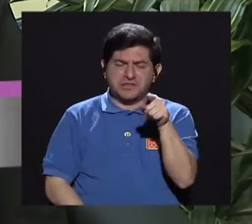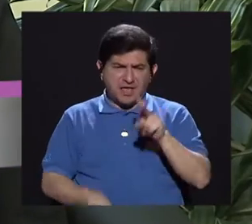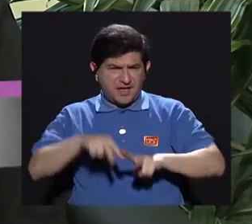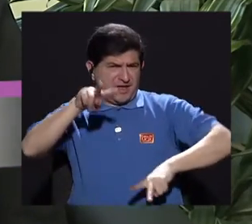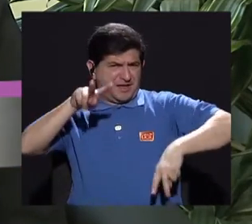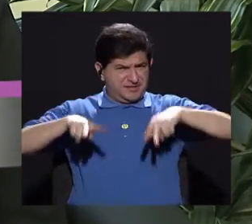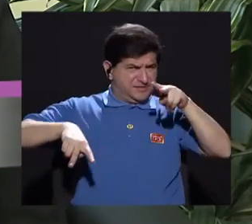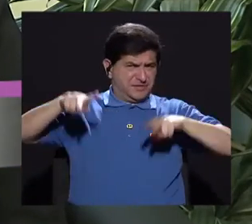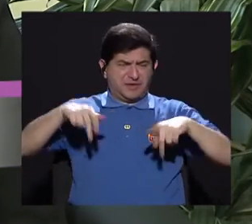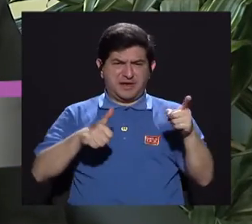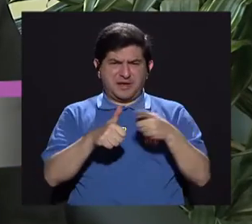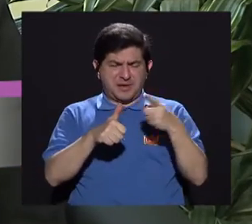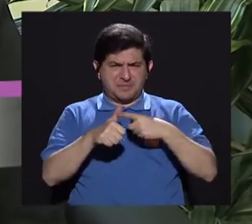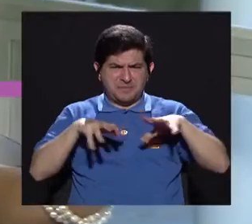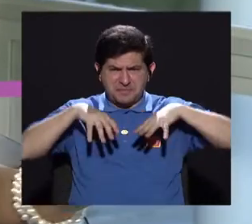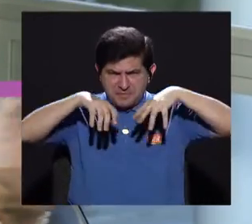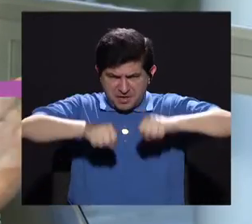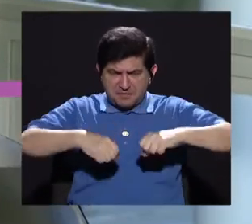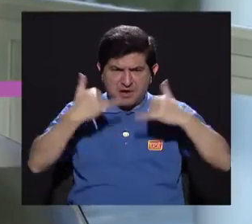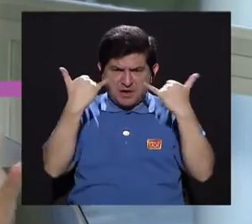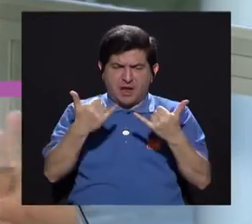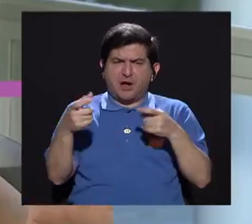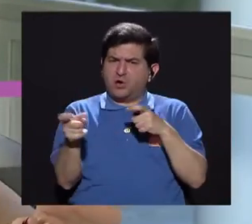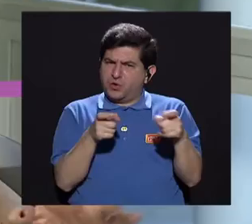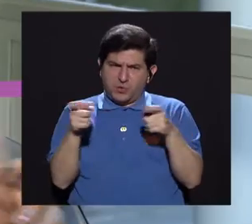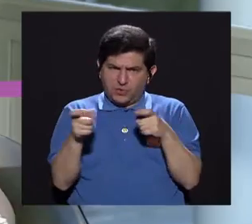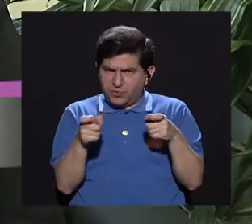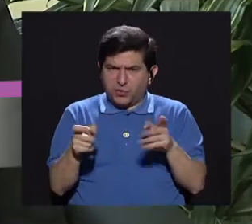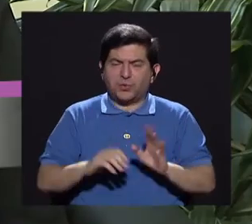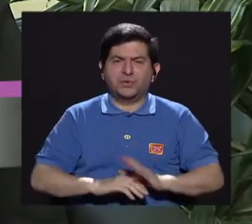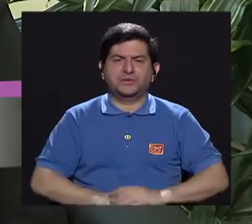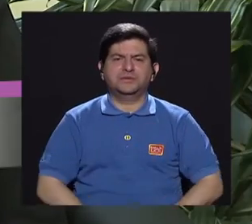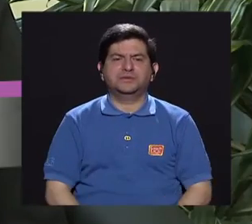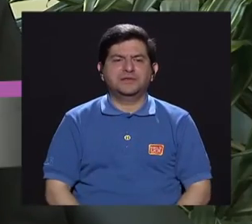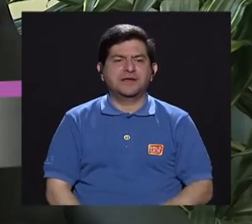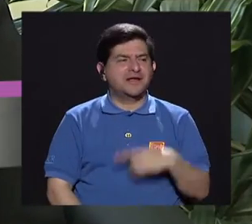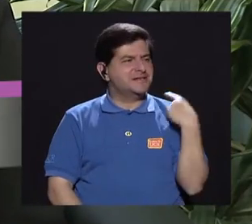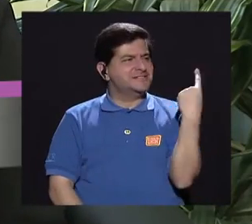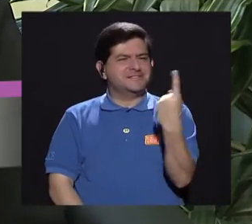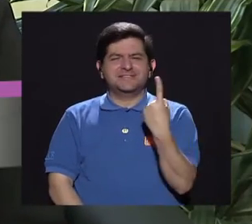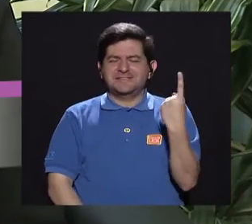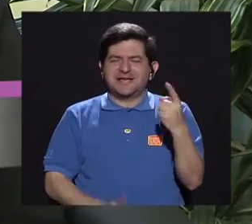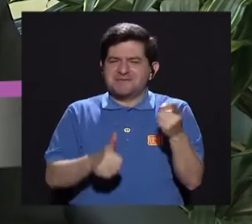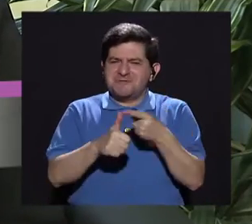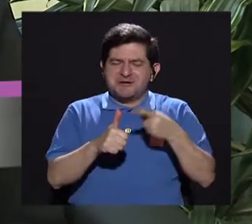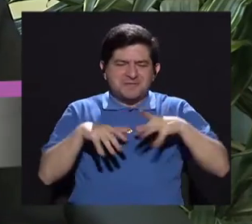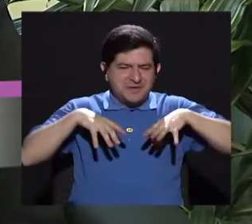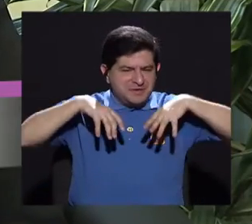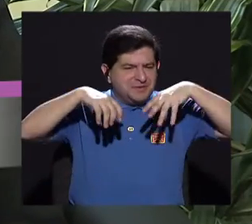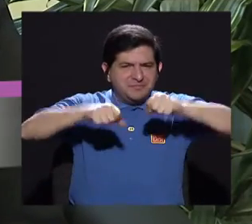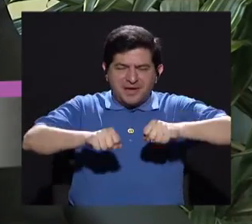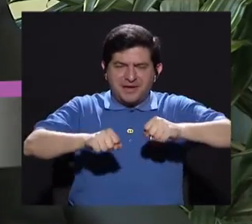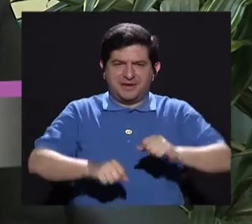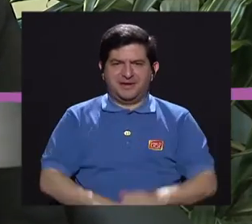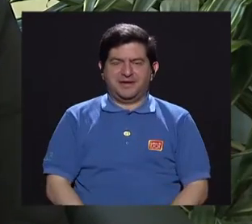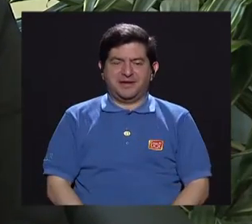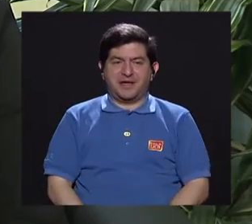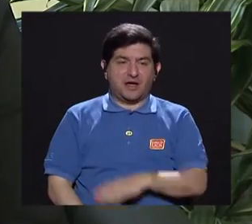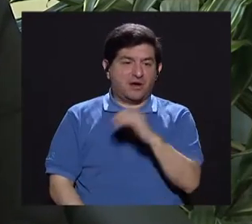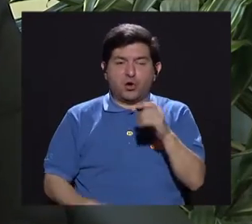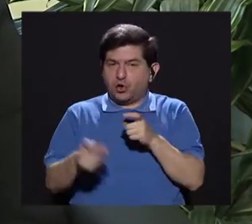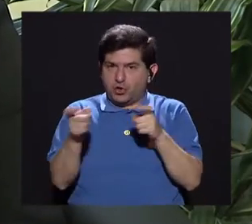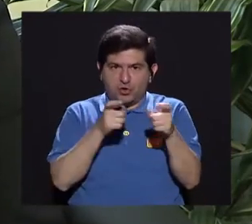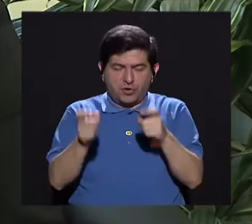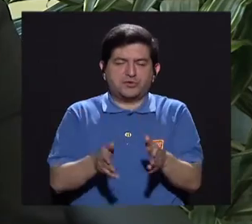eso varía, perdonad, si es la primera cita o si ya es una cita de control, ¿verdad? Bueno, sea la primera cita o sea cita de